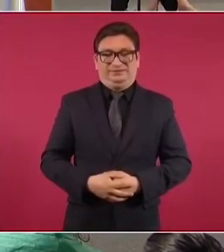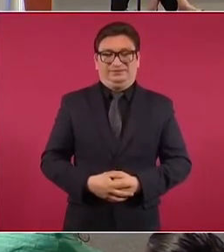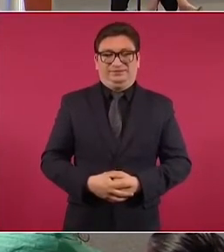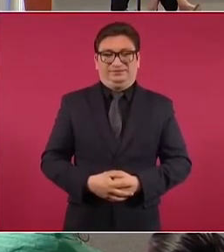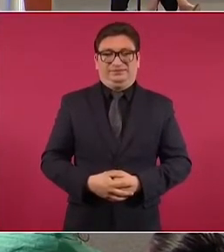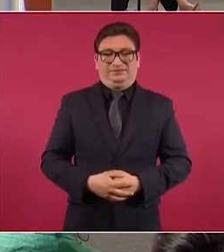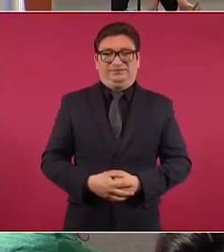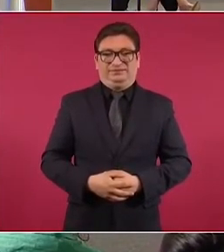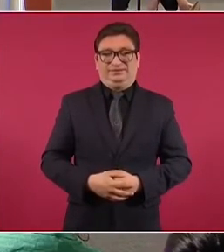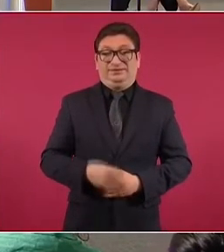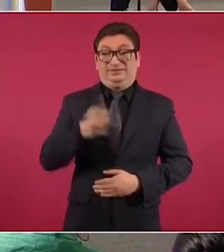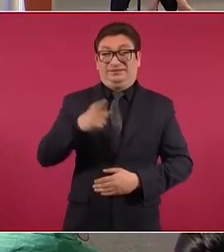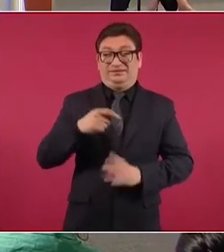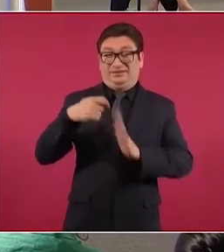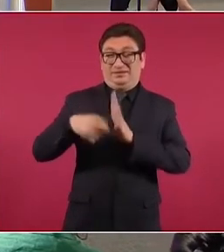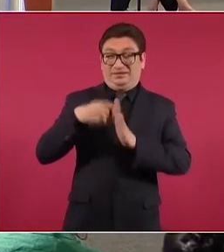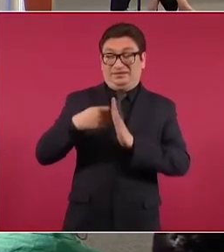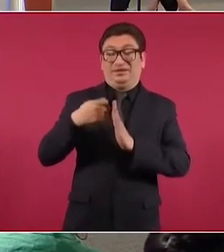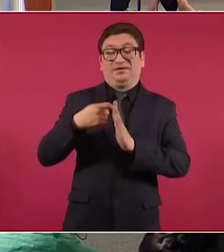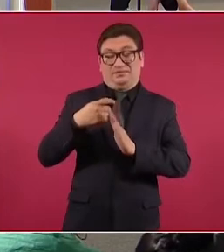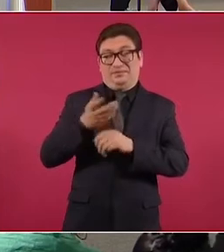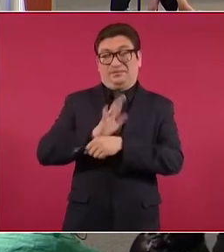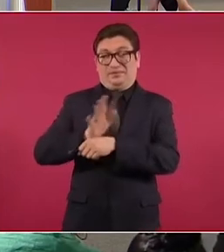Están filmando una película